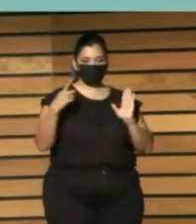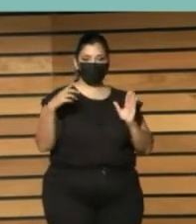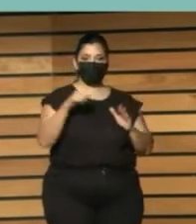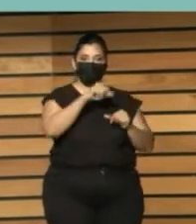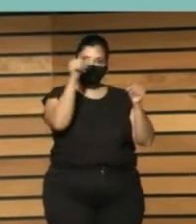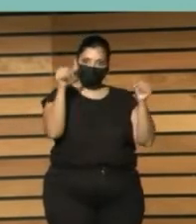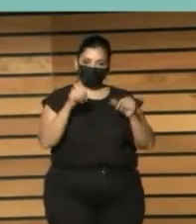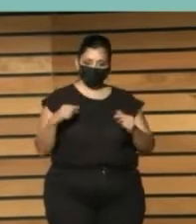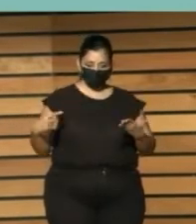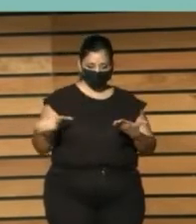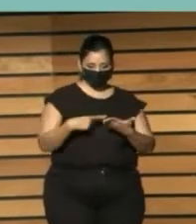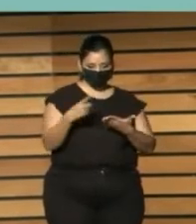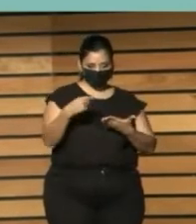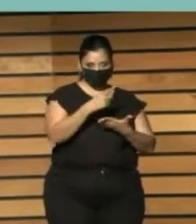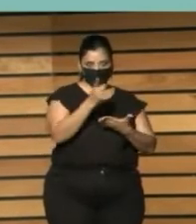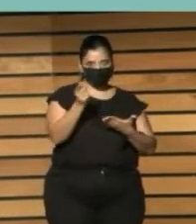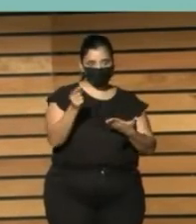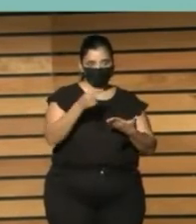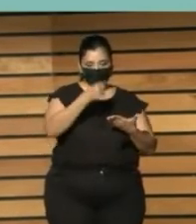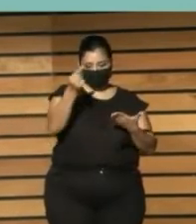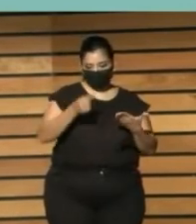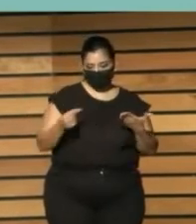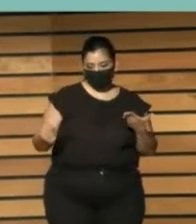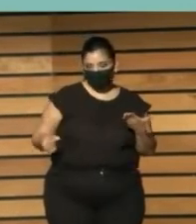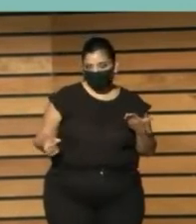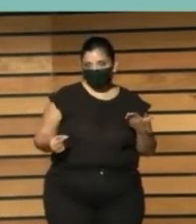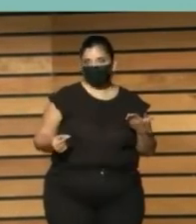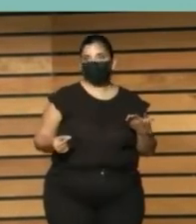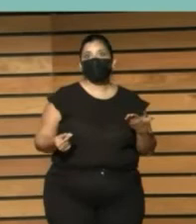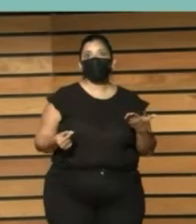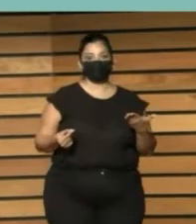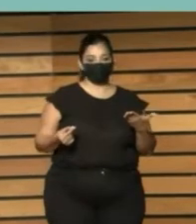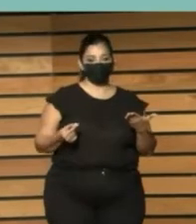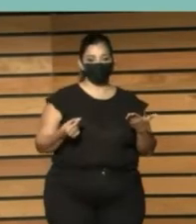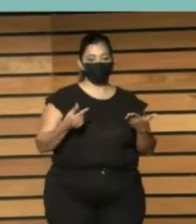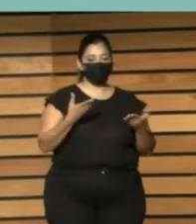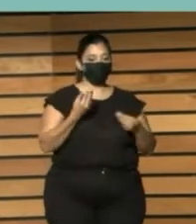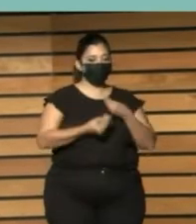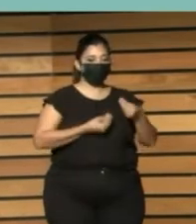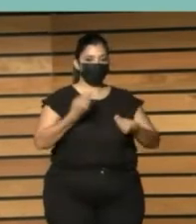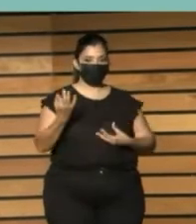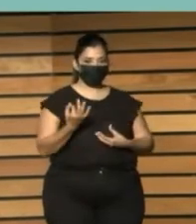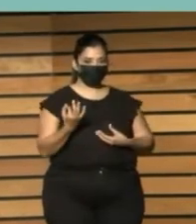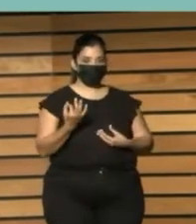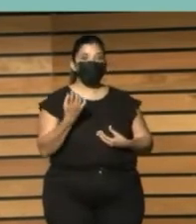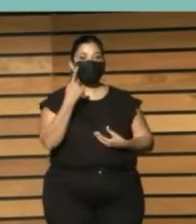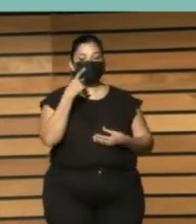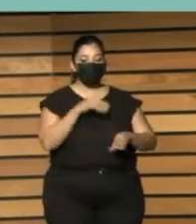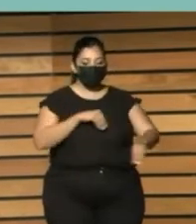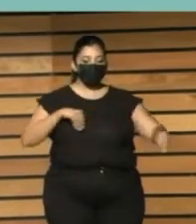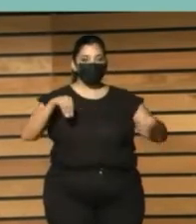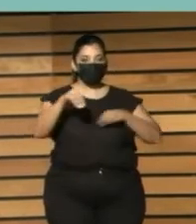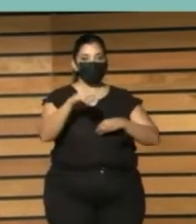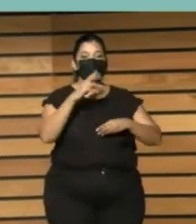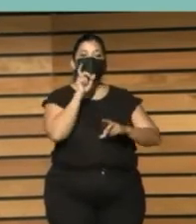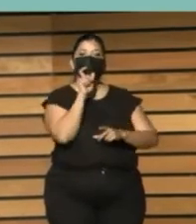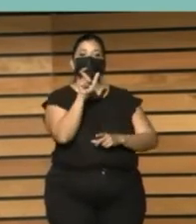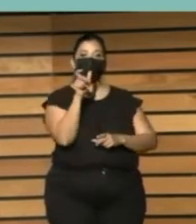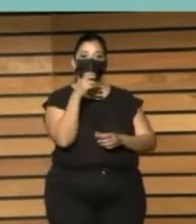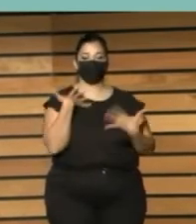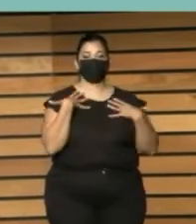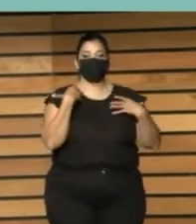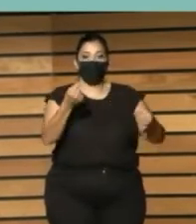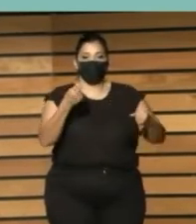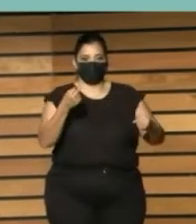gráfica como hago yo aquí en esta presentación sustituye la palabra valor por la